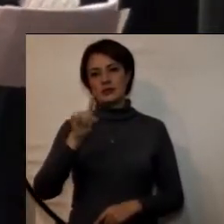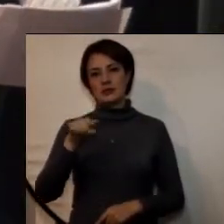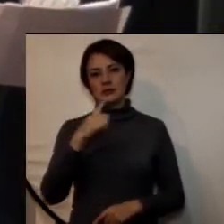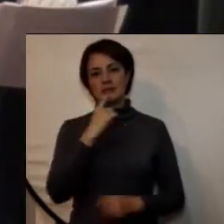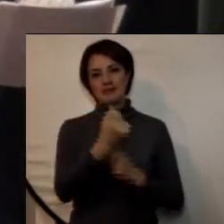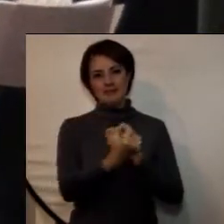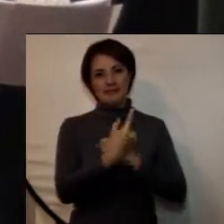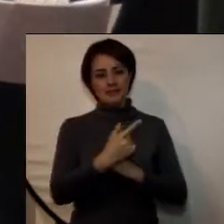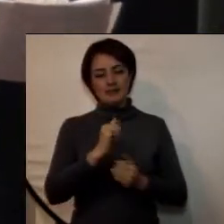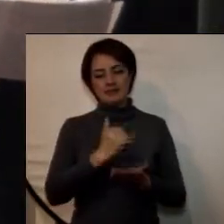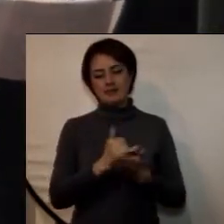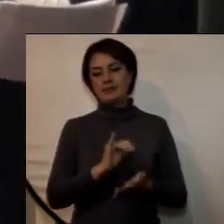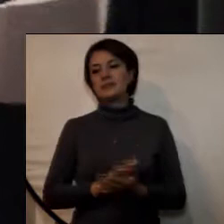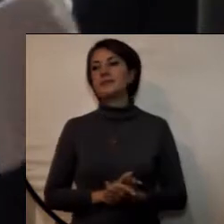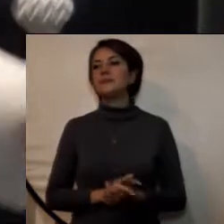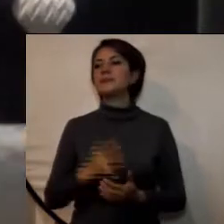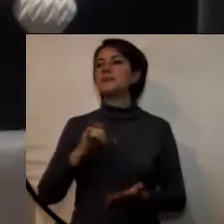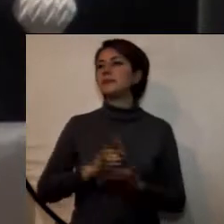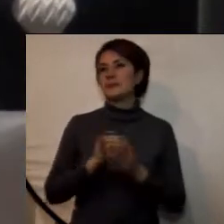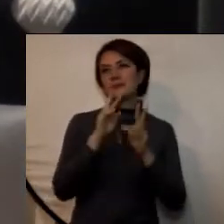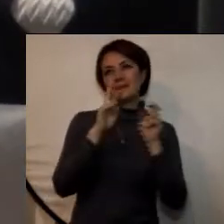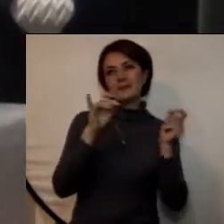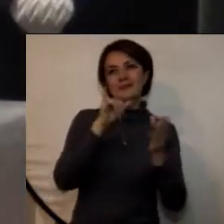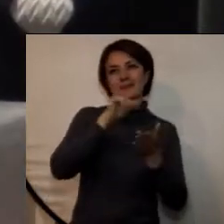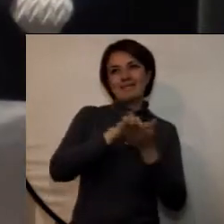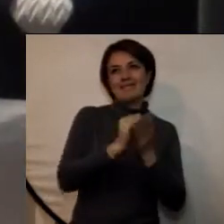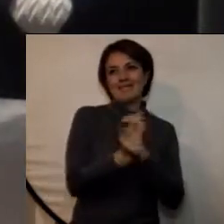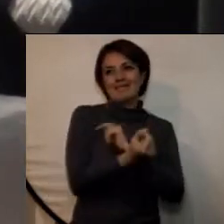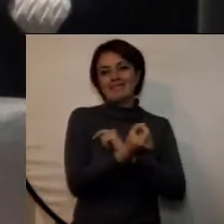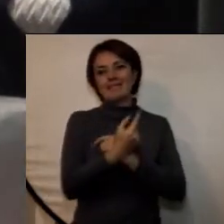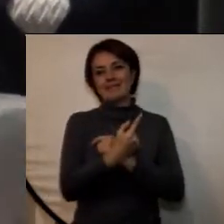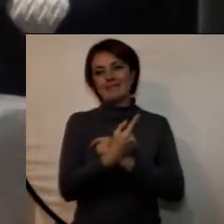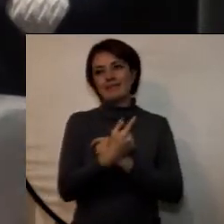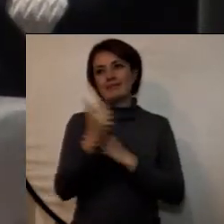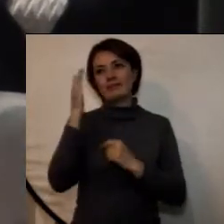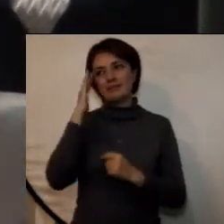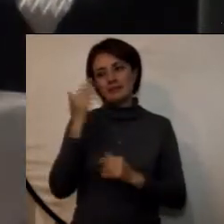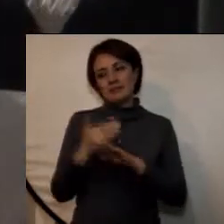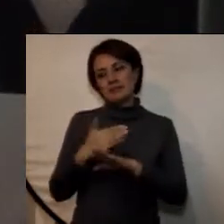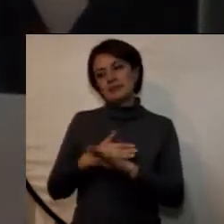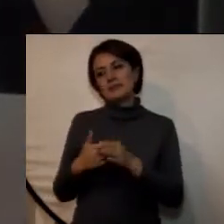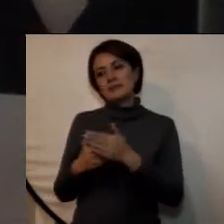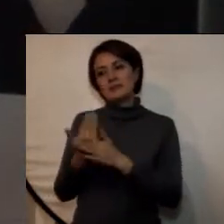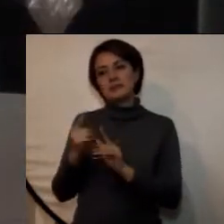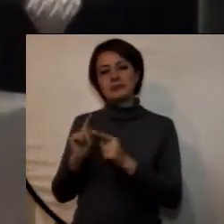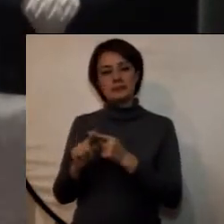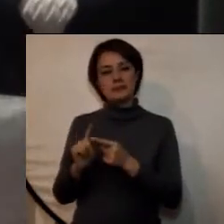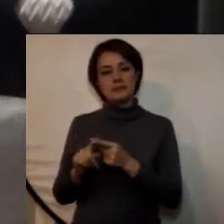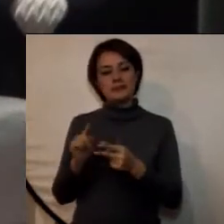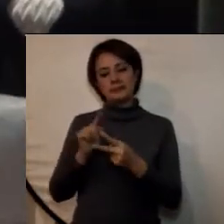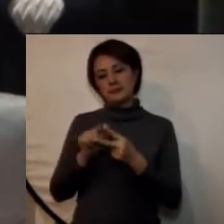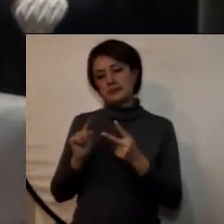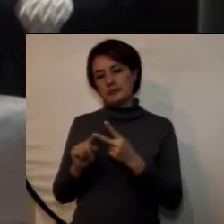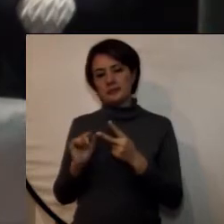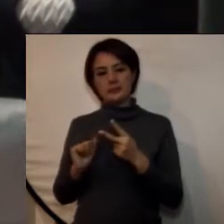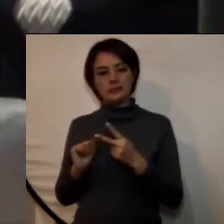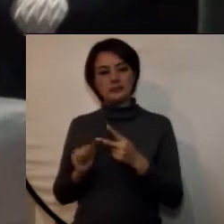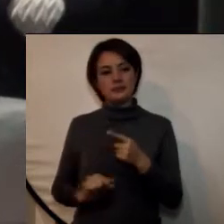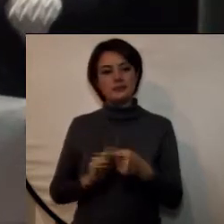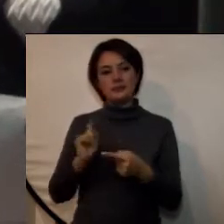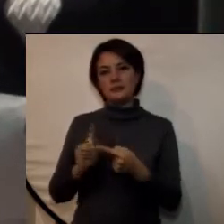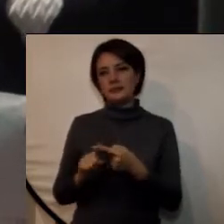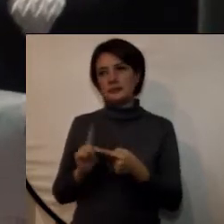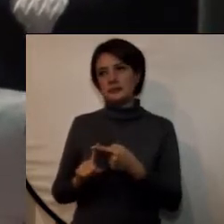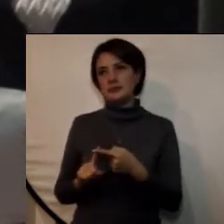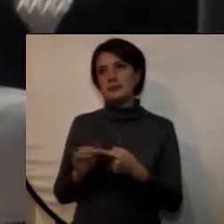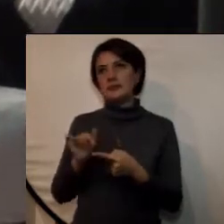con respecto a esta pregunta permítanme inicialmente dos referentes en el plan